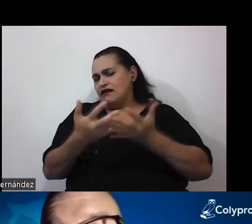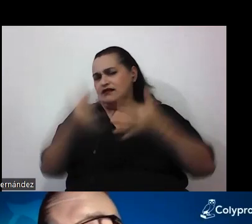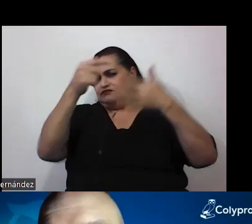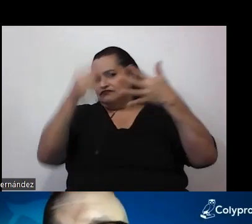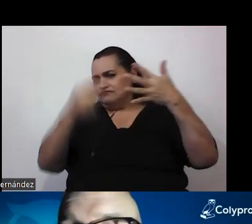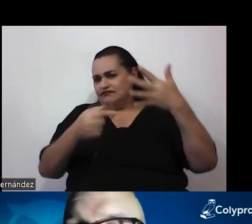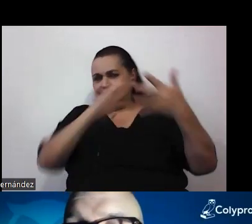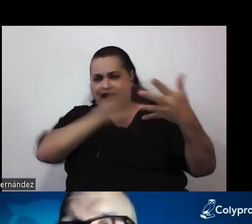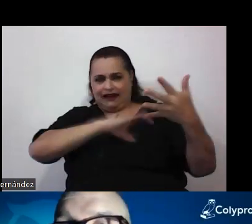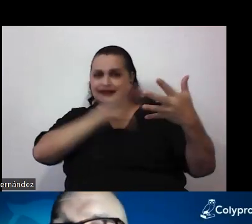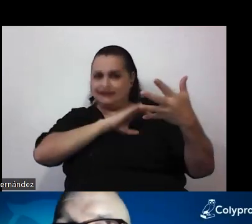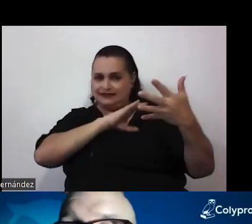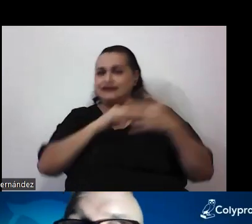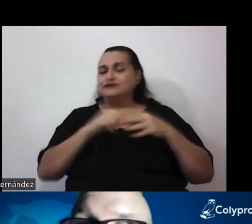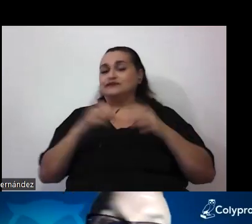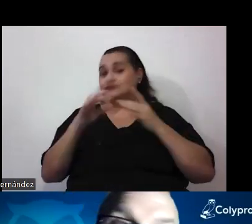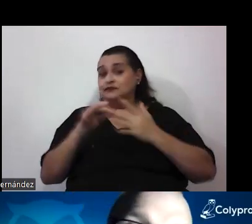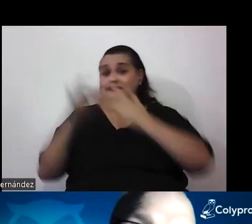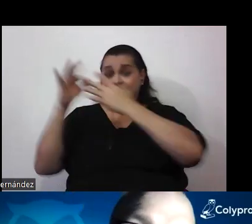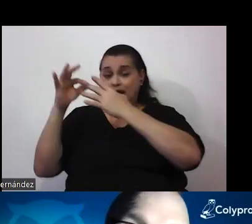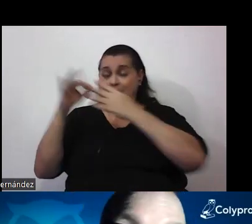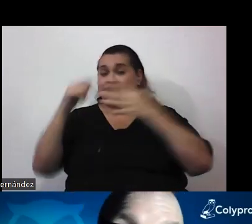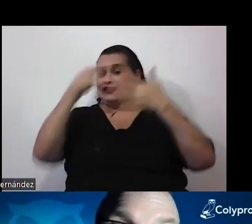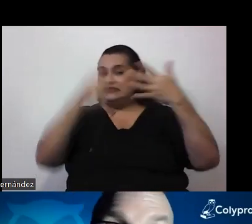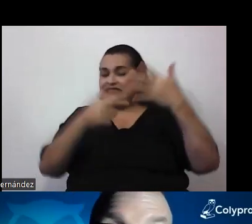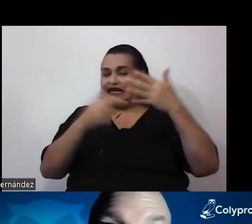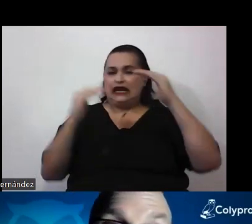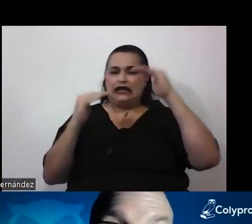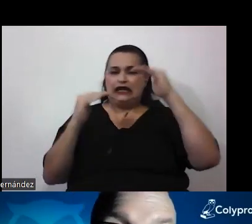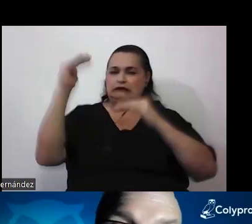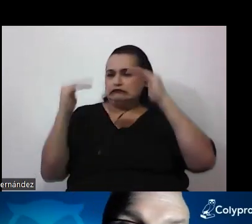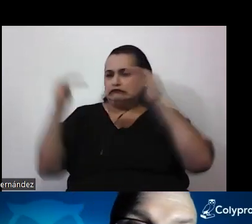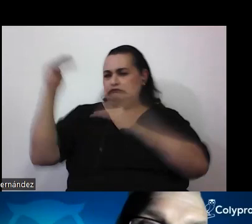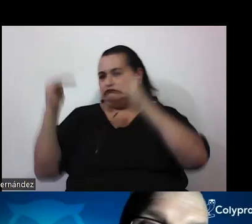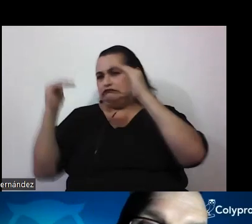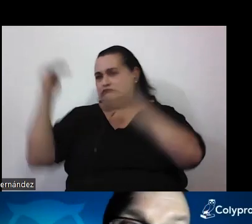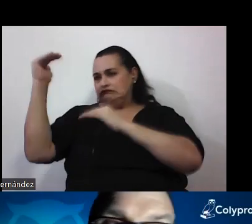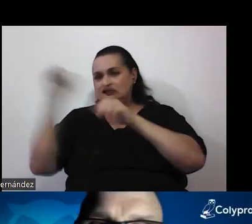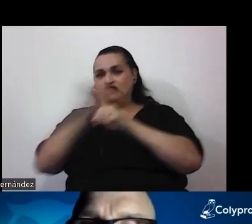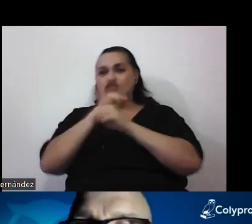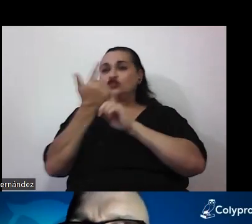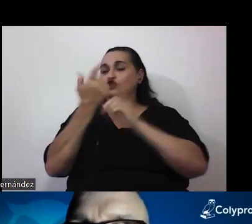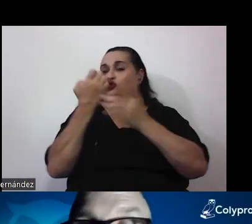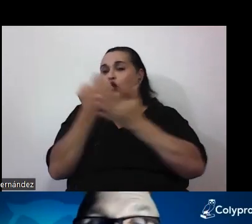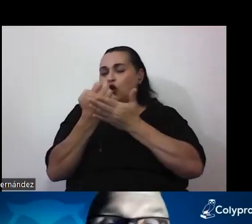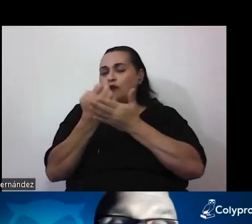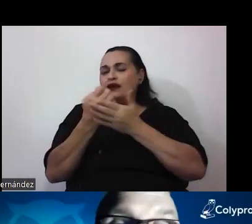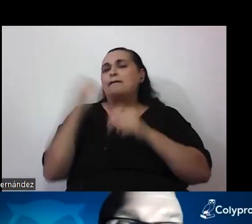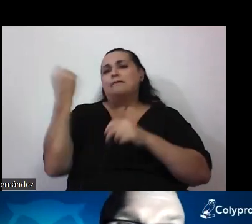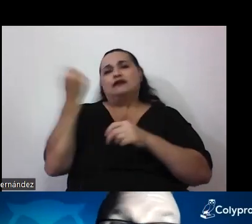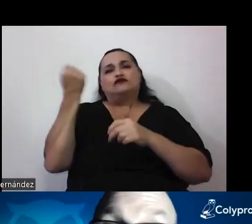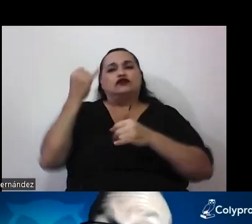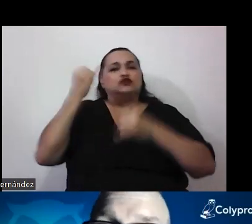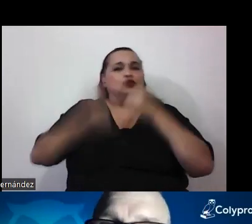especialmente por una serie de desigualdades socioeconómicas que parecen acentuarse en las últimas décadas y que generan